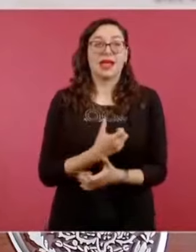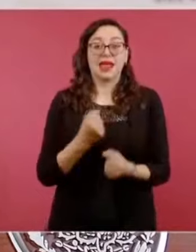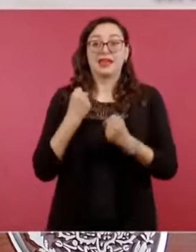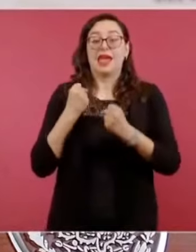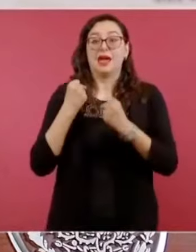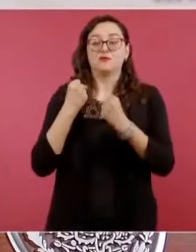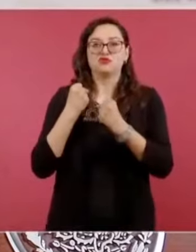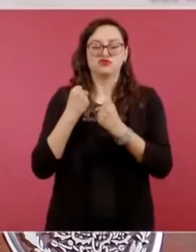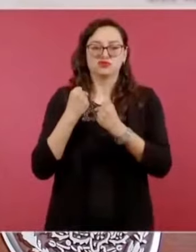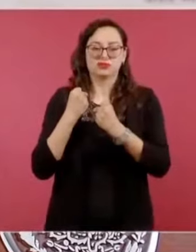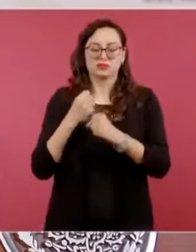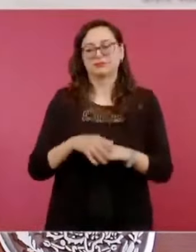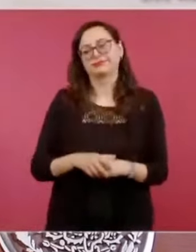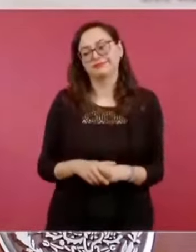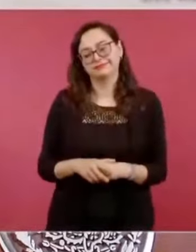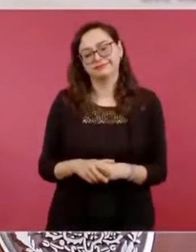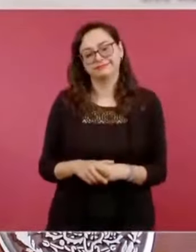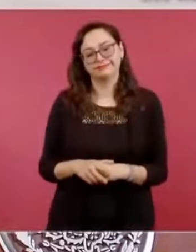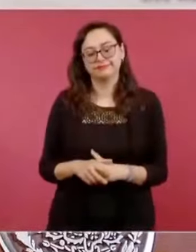noticia.